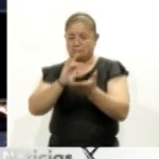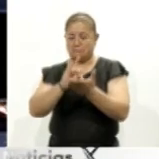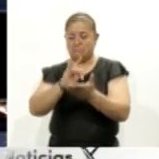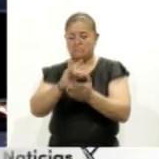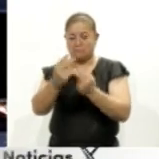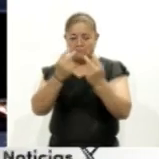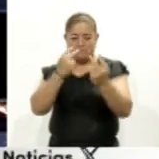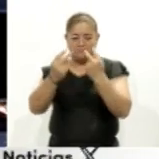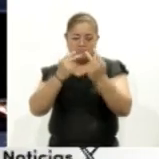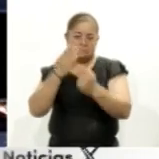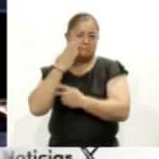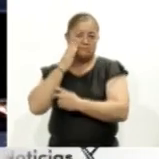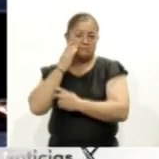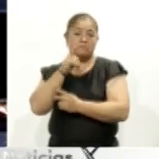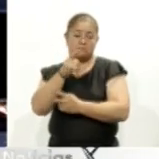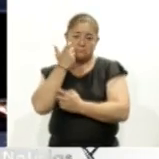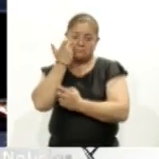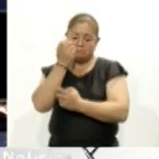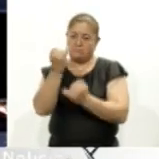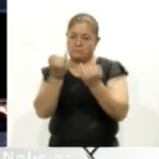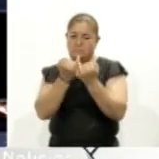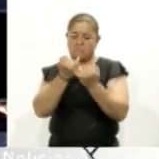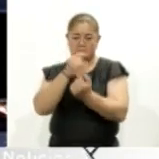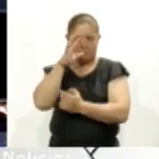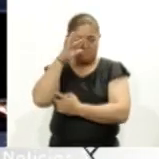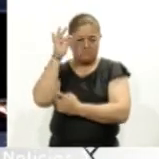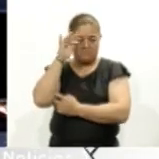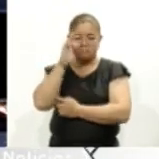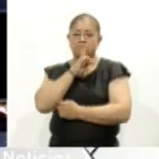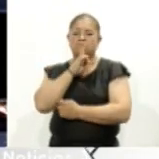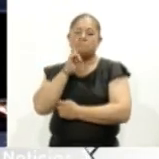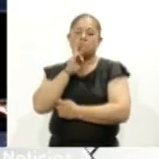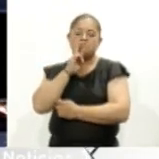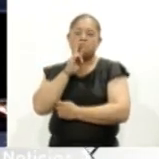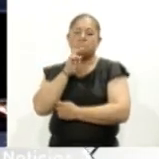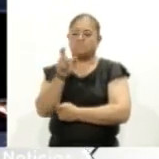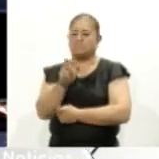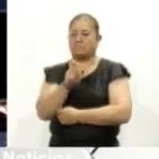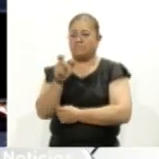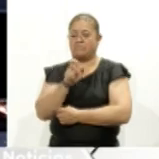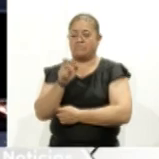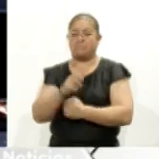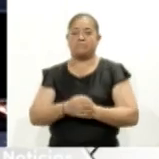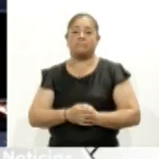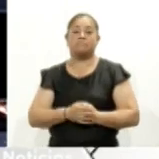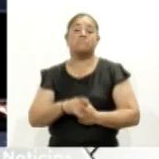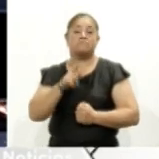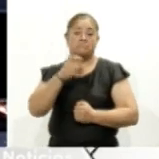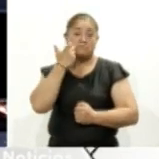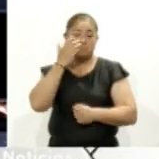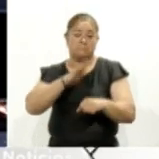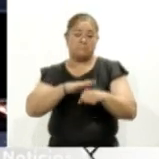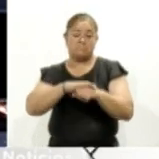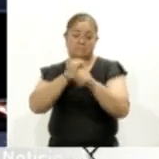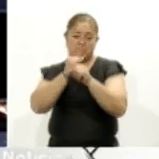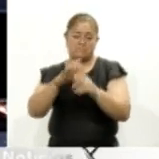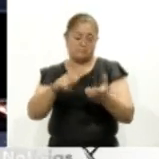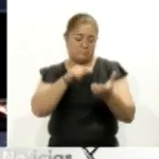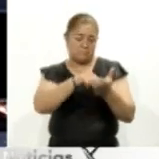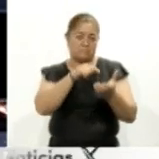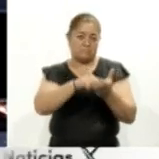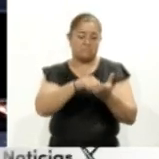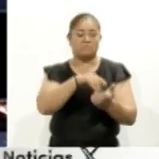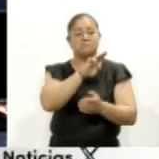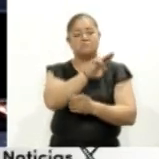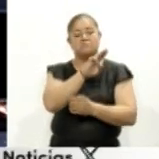seguirnos en nuestras redes sociales, recuerde, Colacit Noticias en Facebook y en la red X, y para consultar toda la información